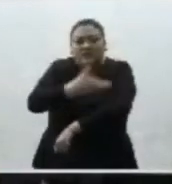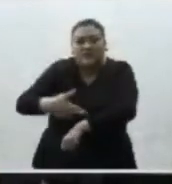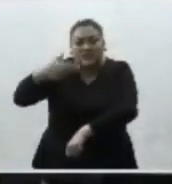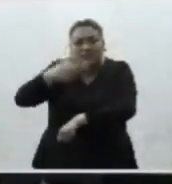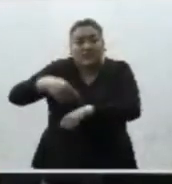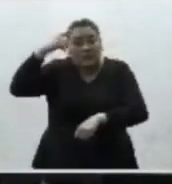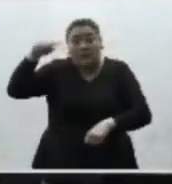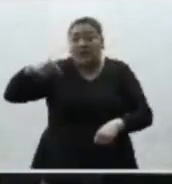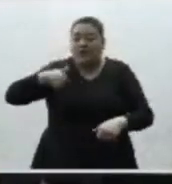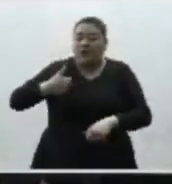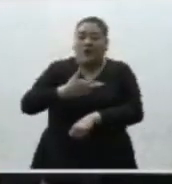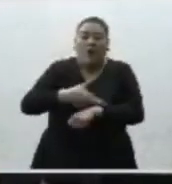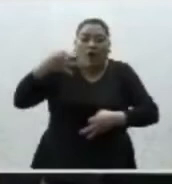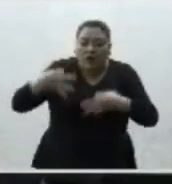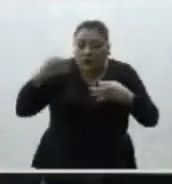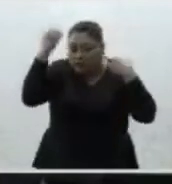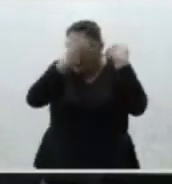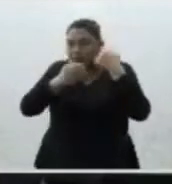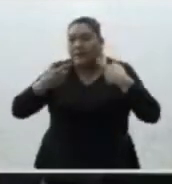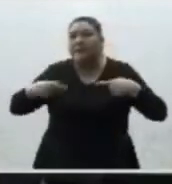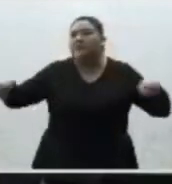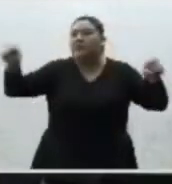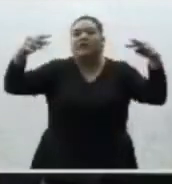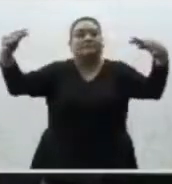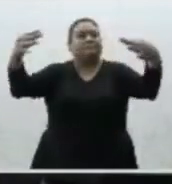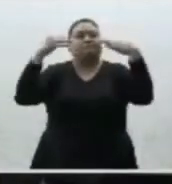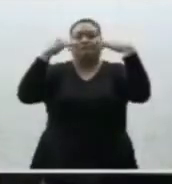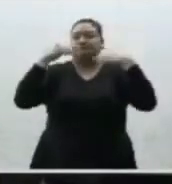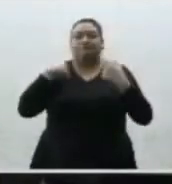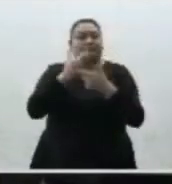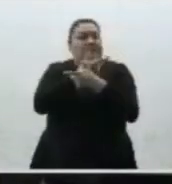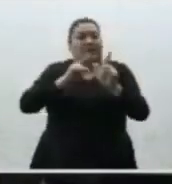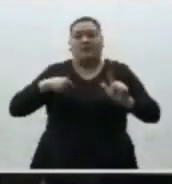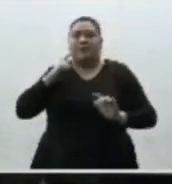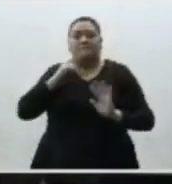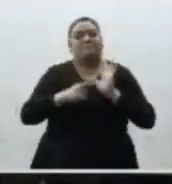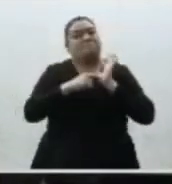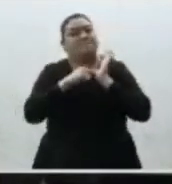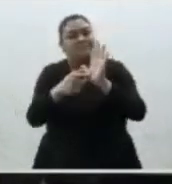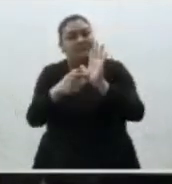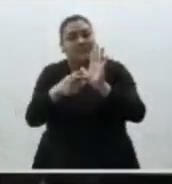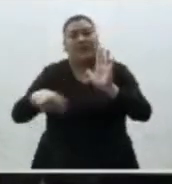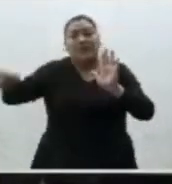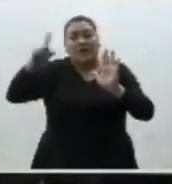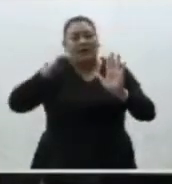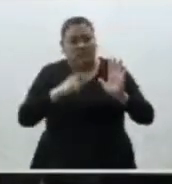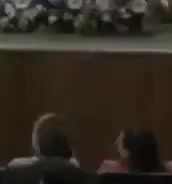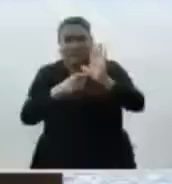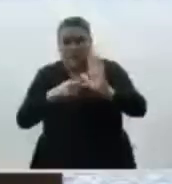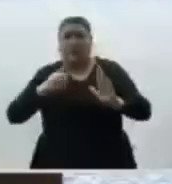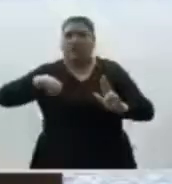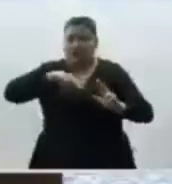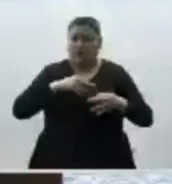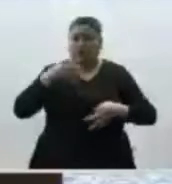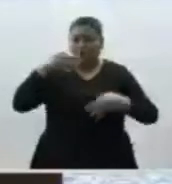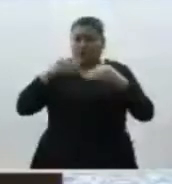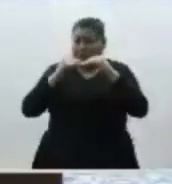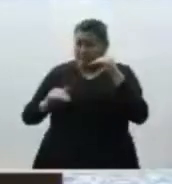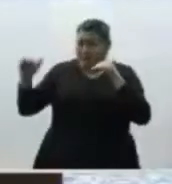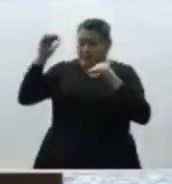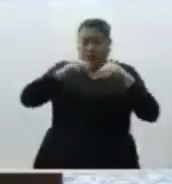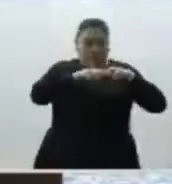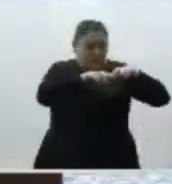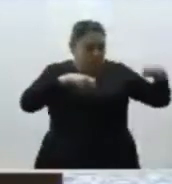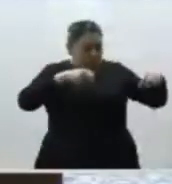la transparencia en beneficio de la ciudadanía. La importancia de este eje rector que hemos construido los magistrados integrantes del Pleno de la Sala